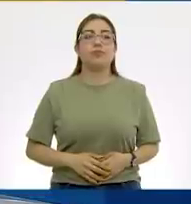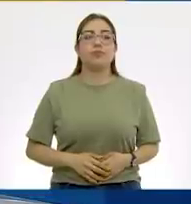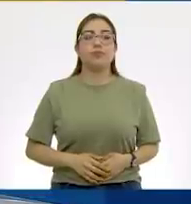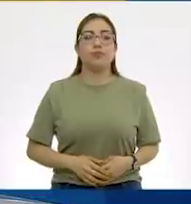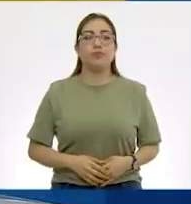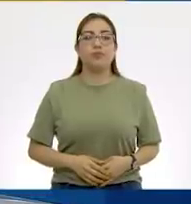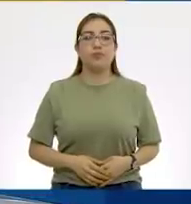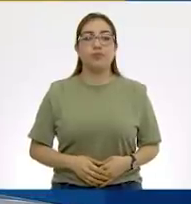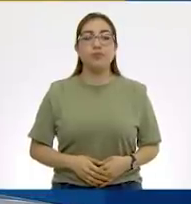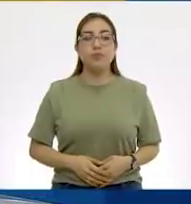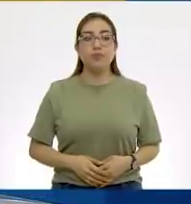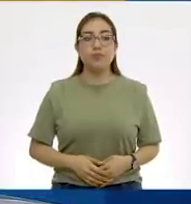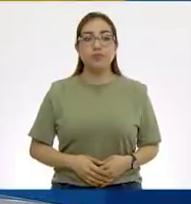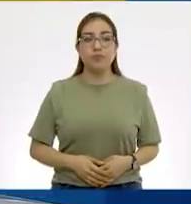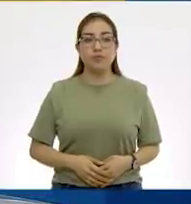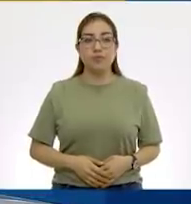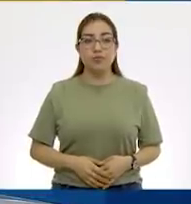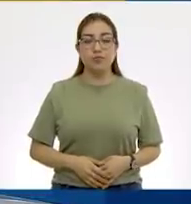casa.